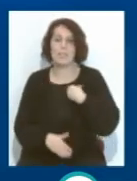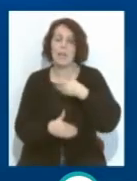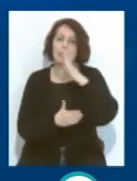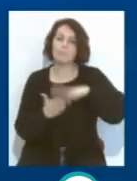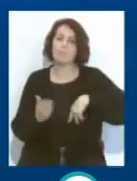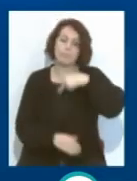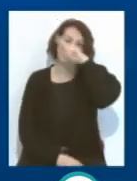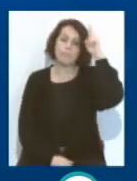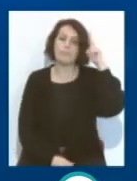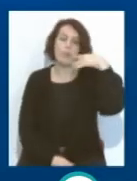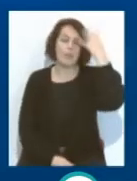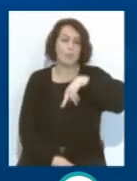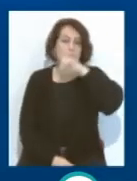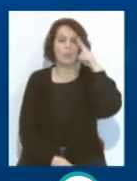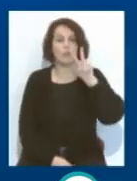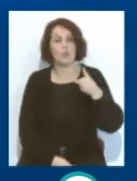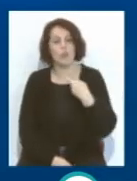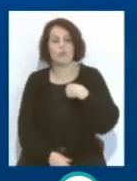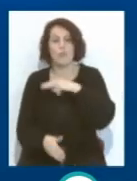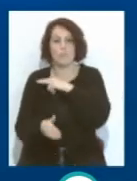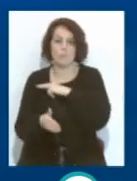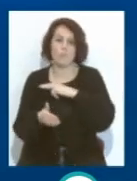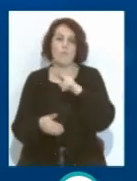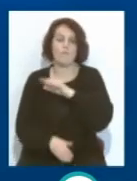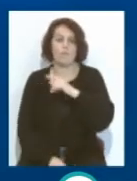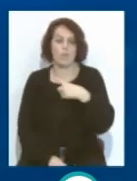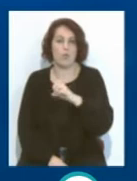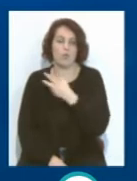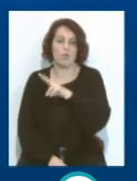Madrid 2, Celta de Vigo. Real Club Celta de Vigo 2.